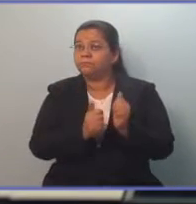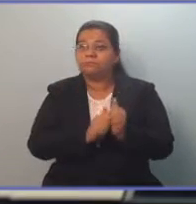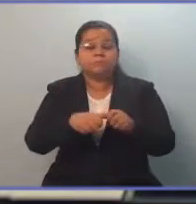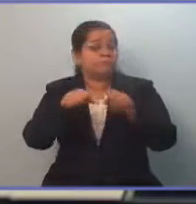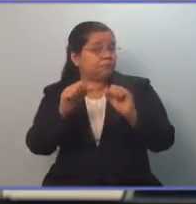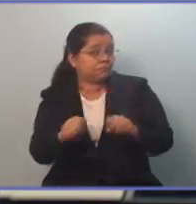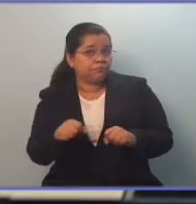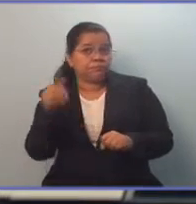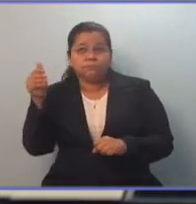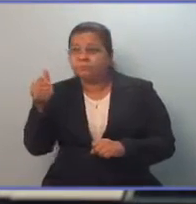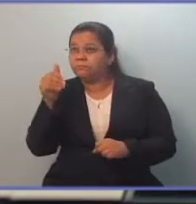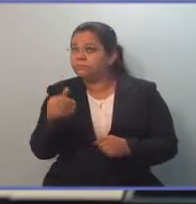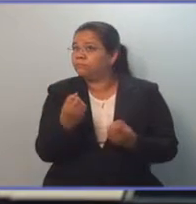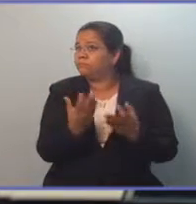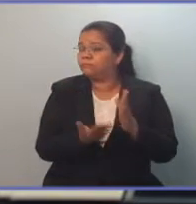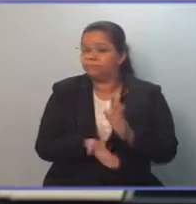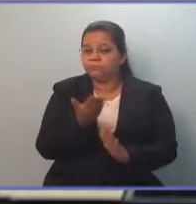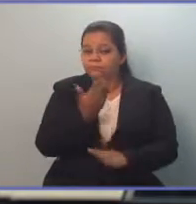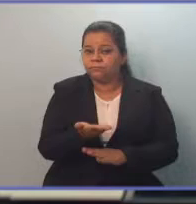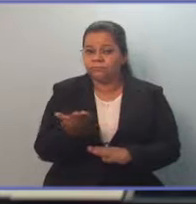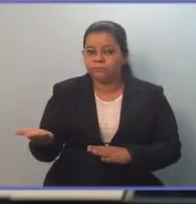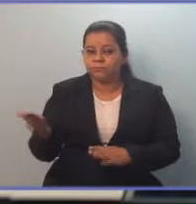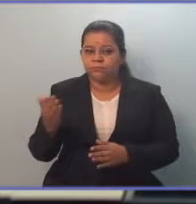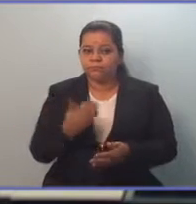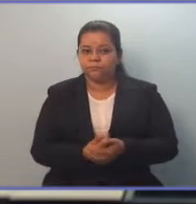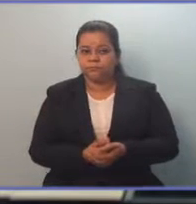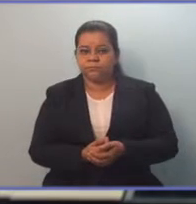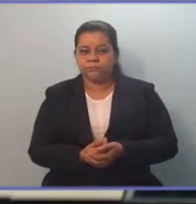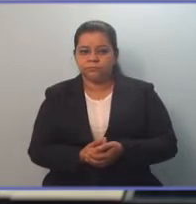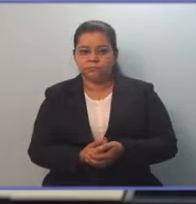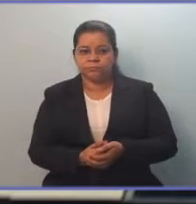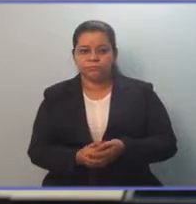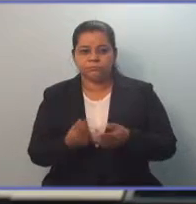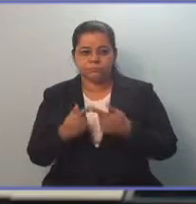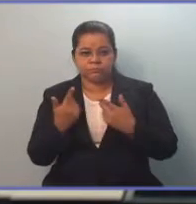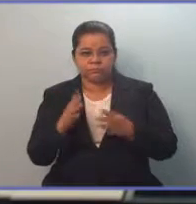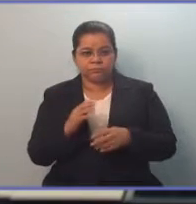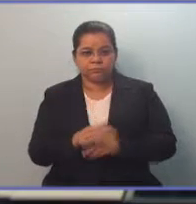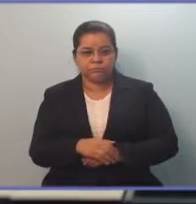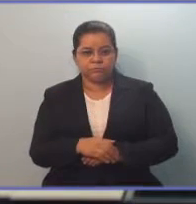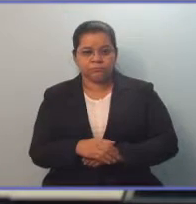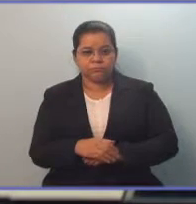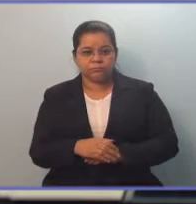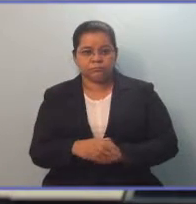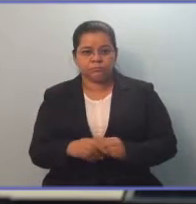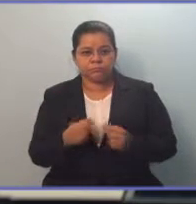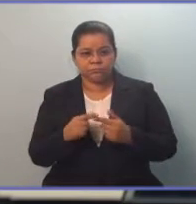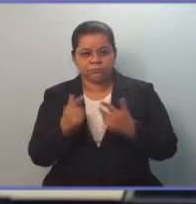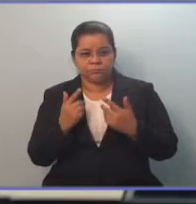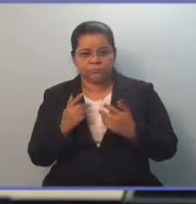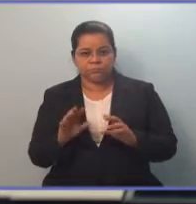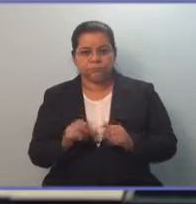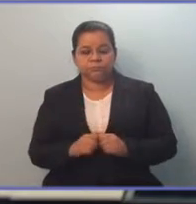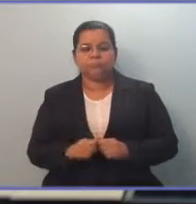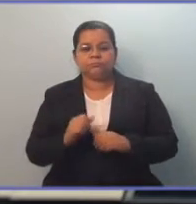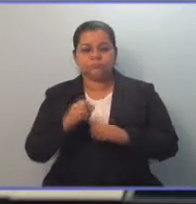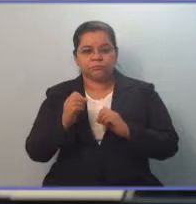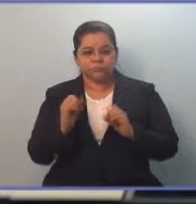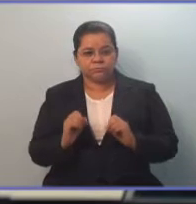puede ser muchas cosas. Pero nosotros debemos darle la oportunidad de